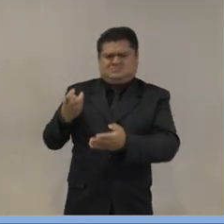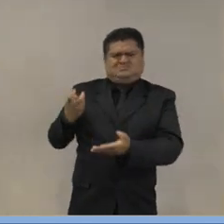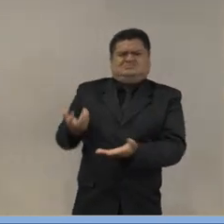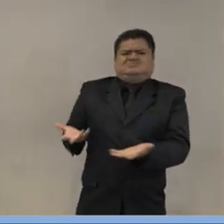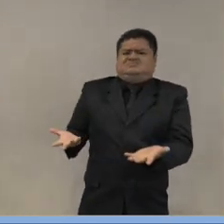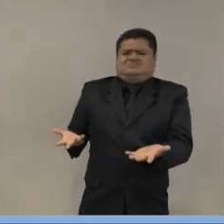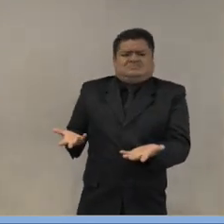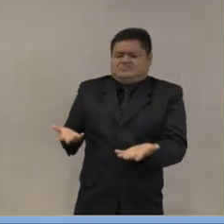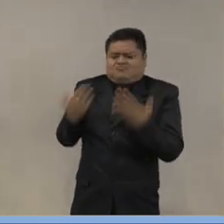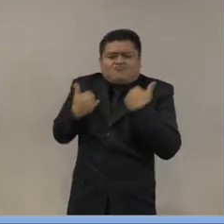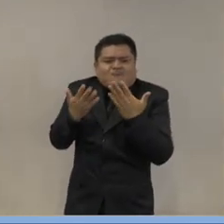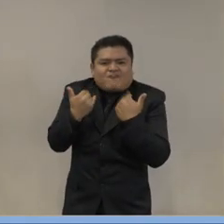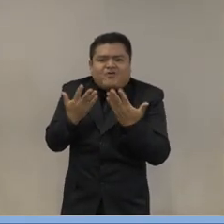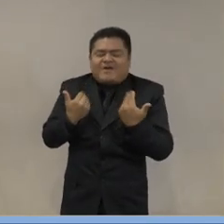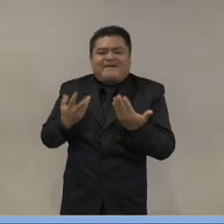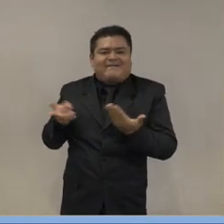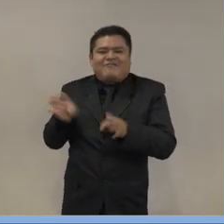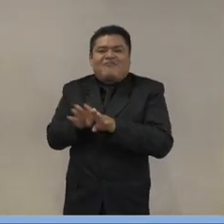la Policía Naval.